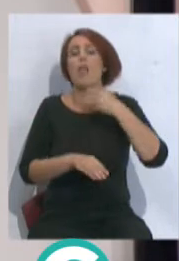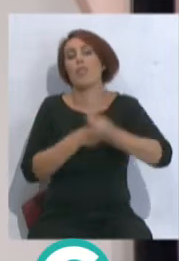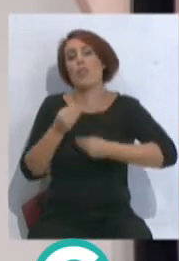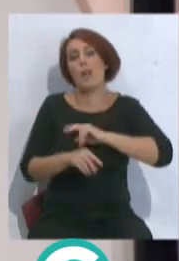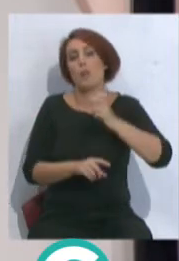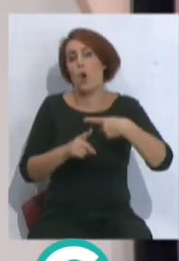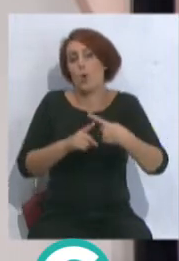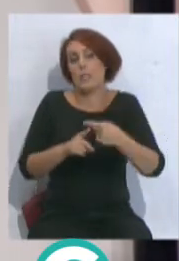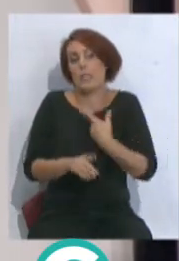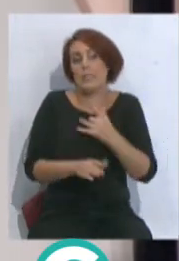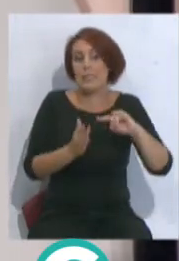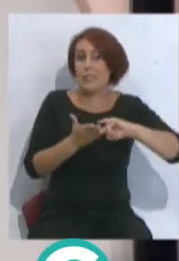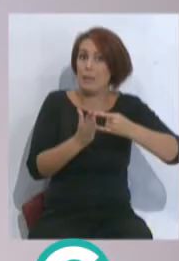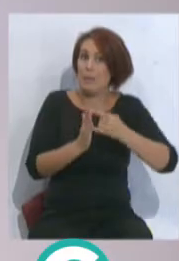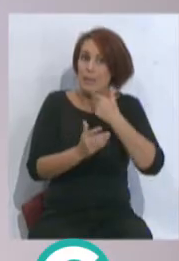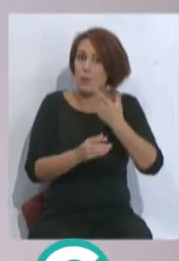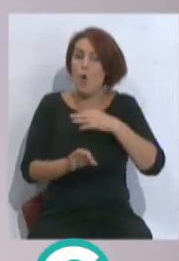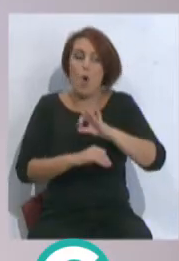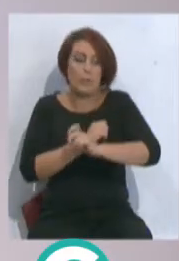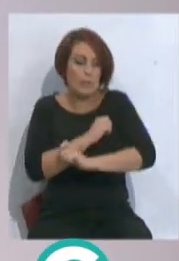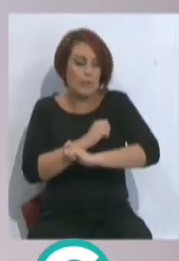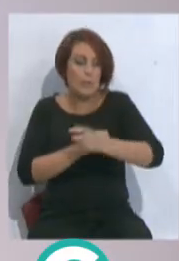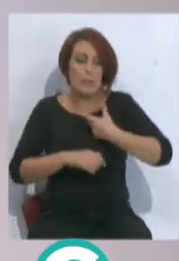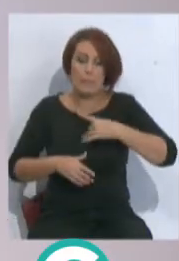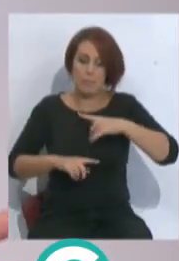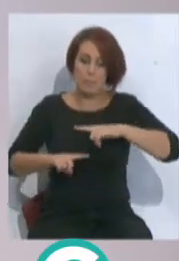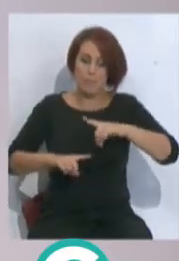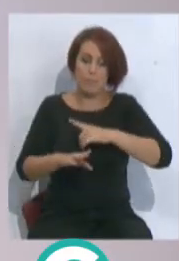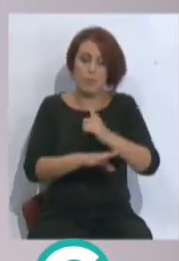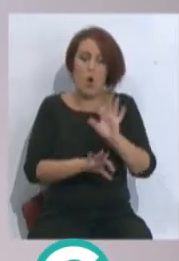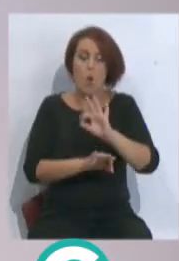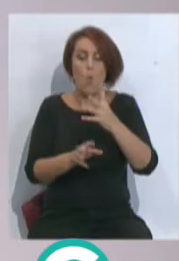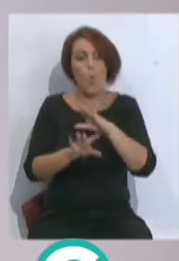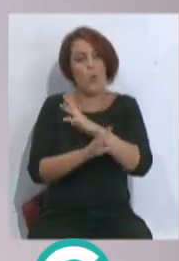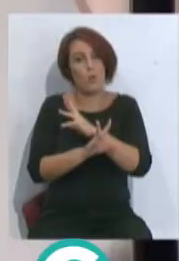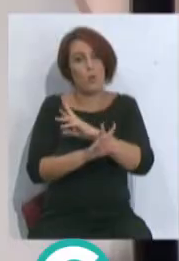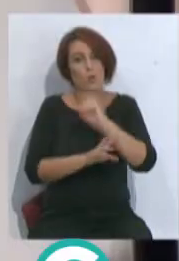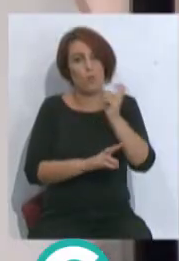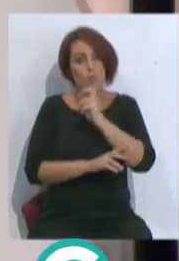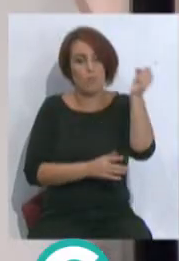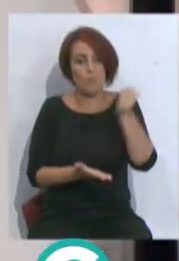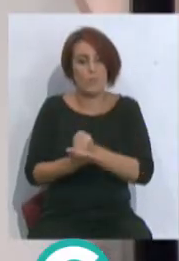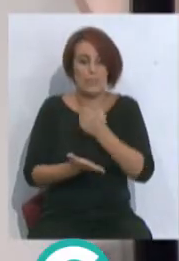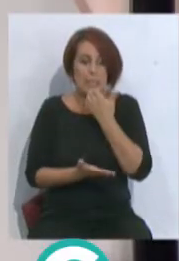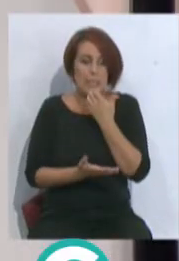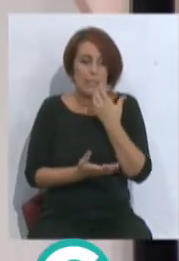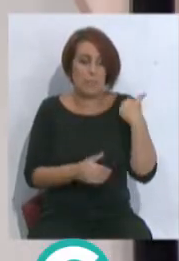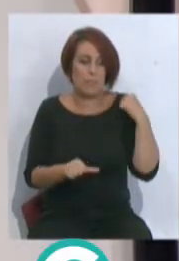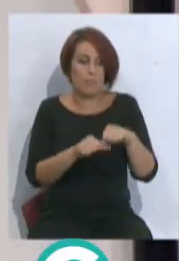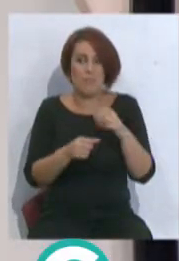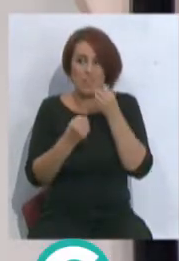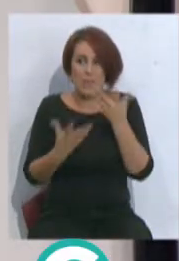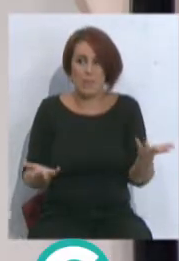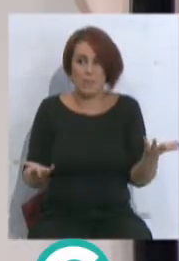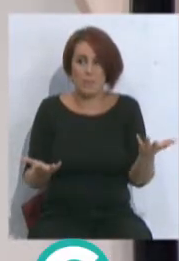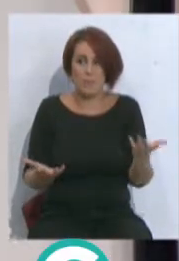cosas. Bien técnicamente, como te he dicho, o tácticamente, como puede ser el entrenador, o bien trayendo otro tipo de jugadores. Si te ha ido bien. O sea, si te ha